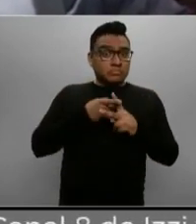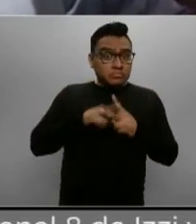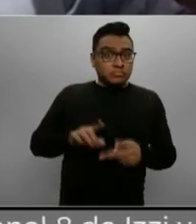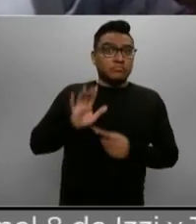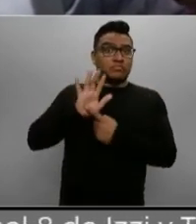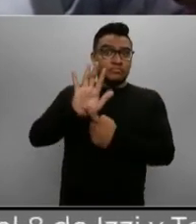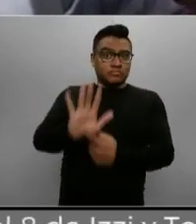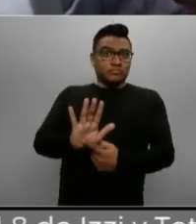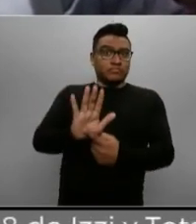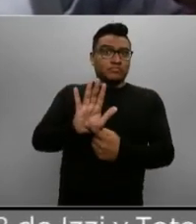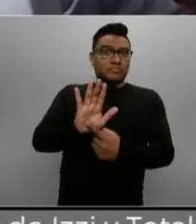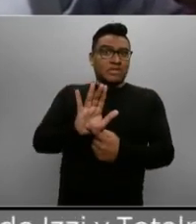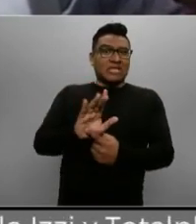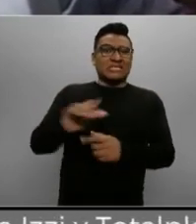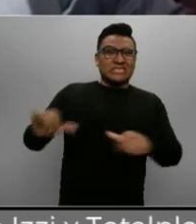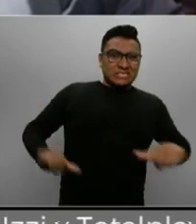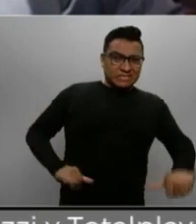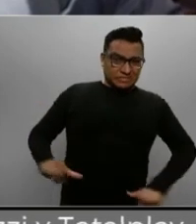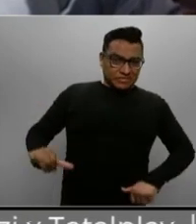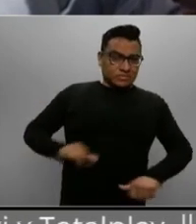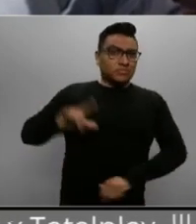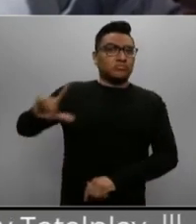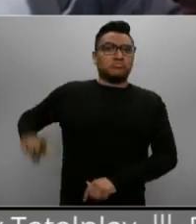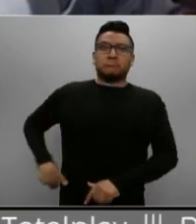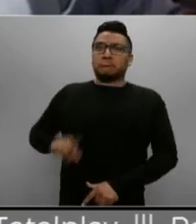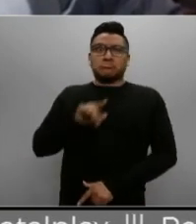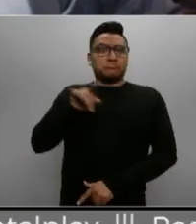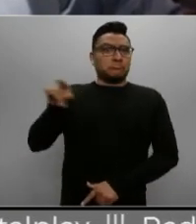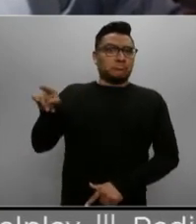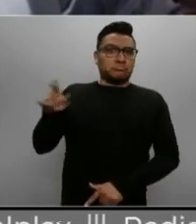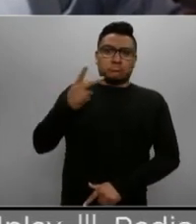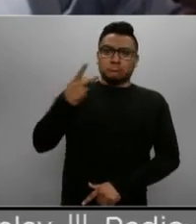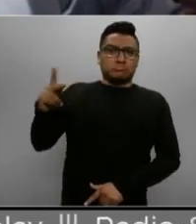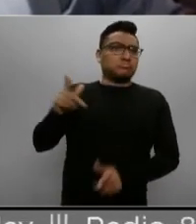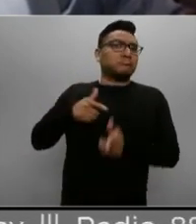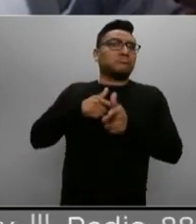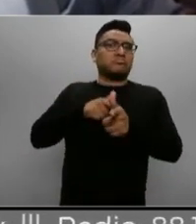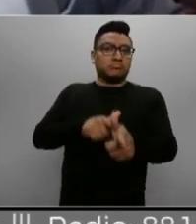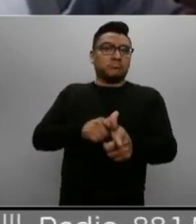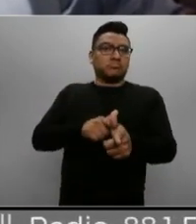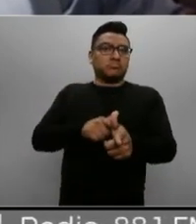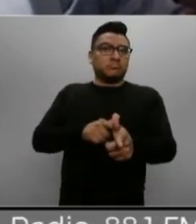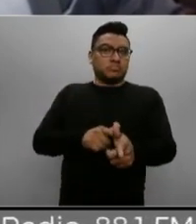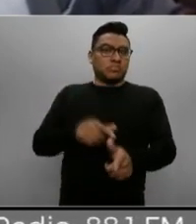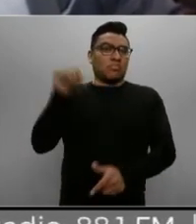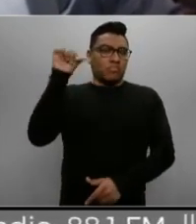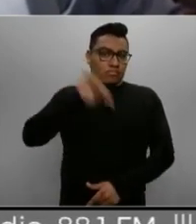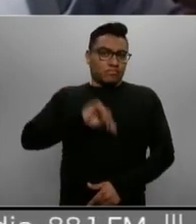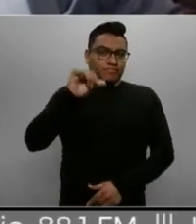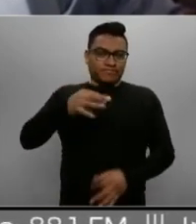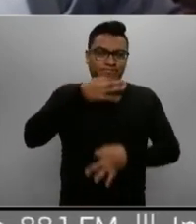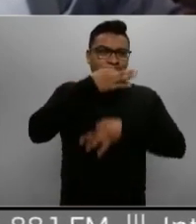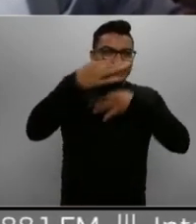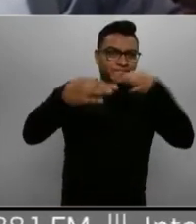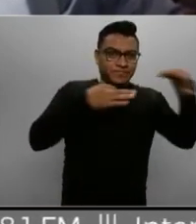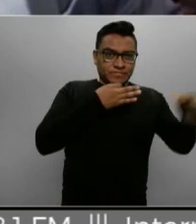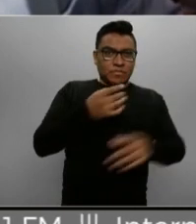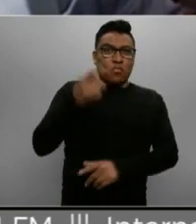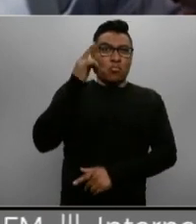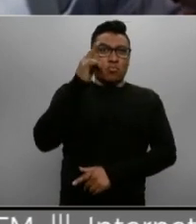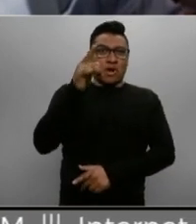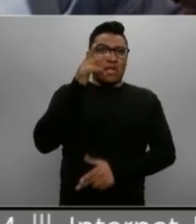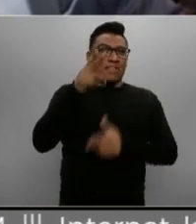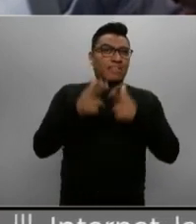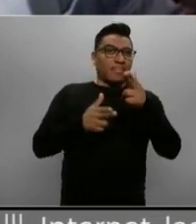prioritarias de su gobierno continúan. Y hoy también se informó que una de esas obras, el Tren Maya,